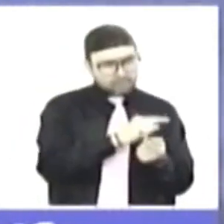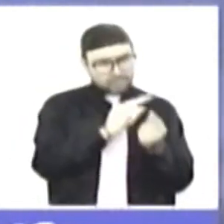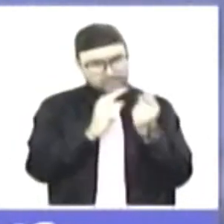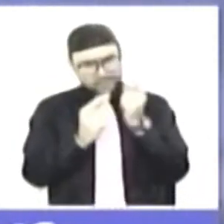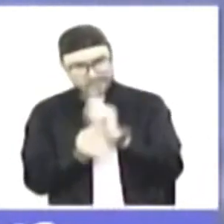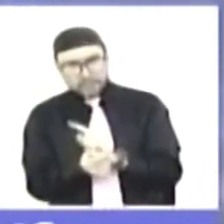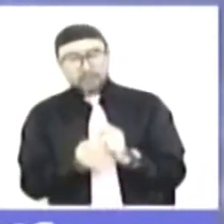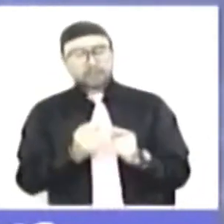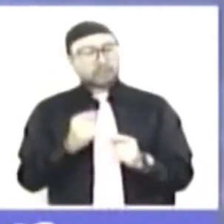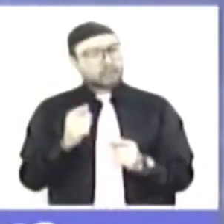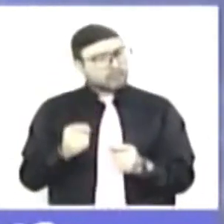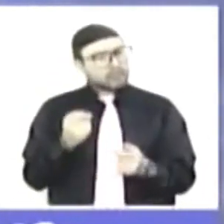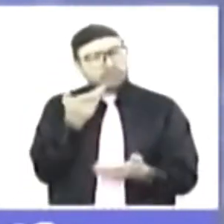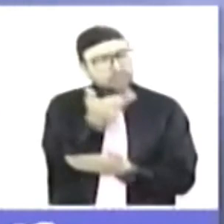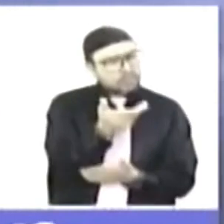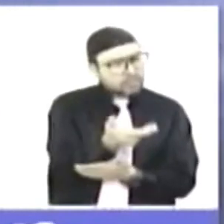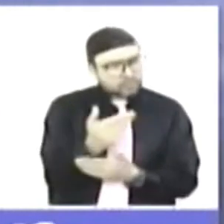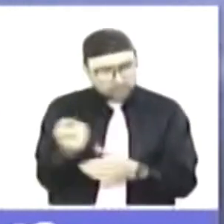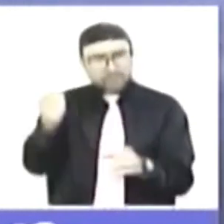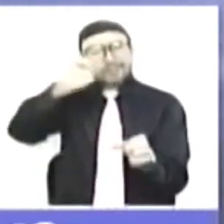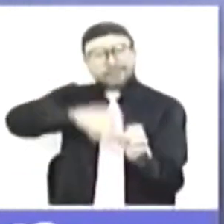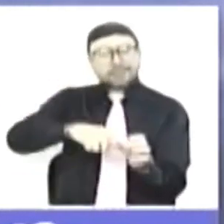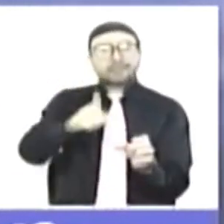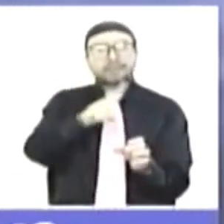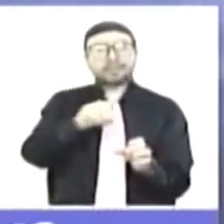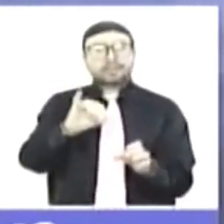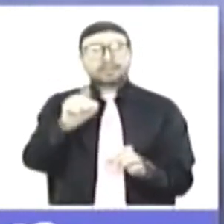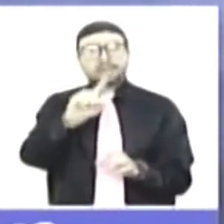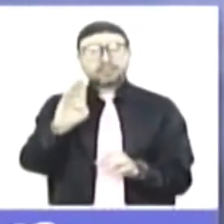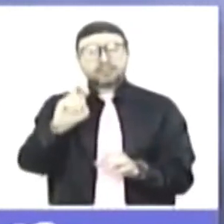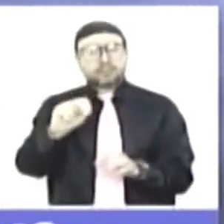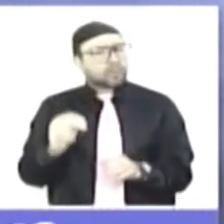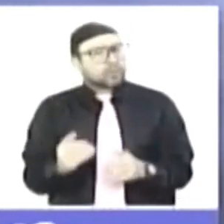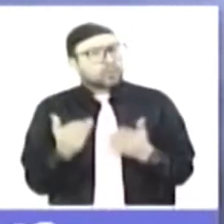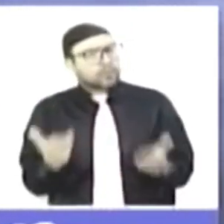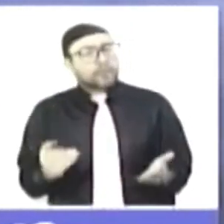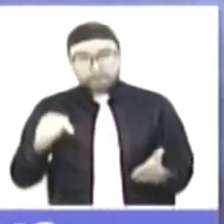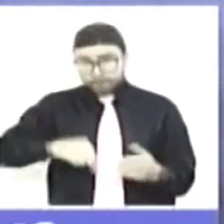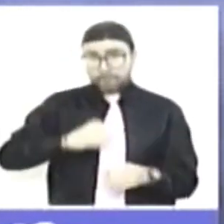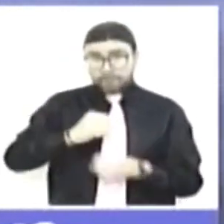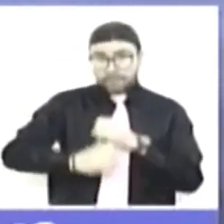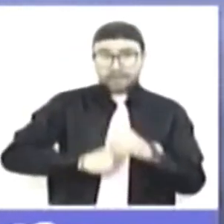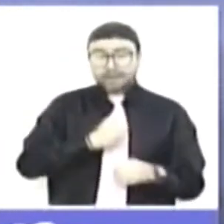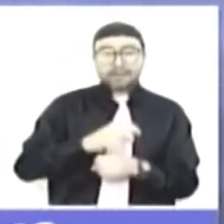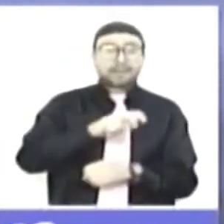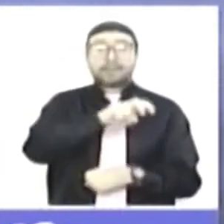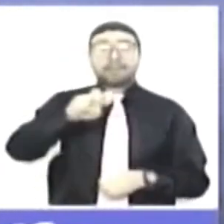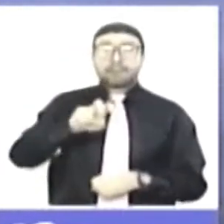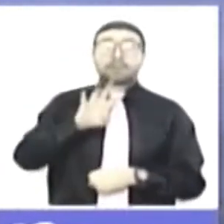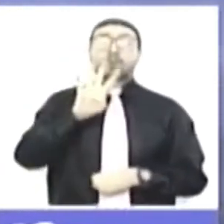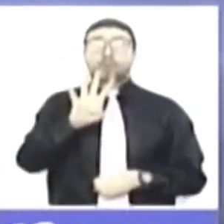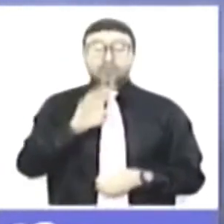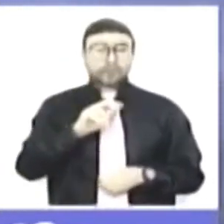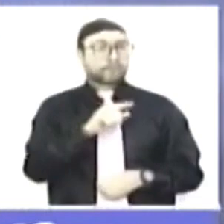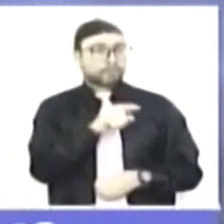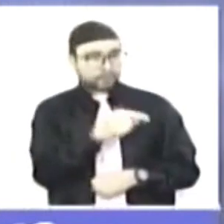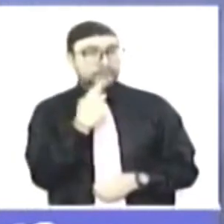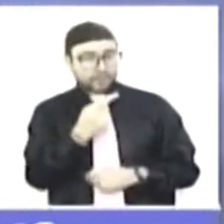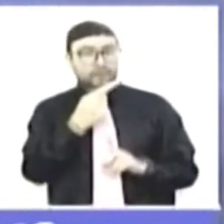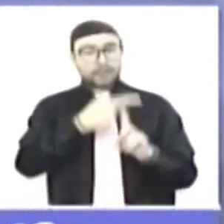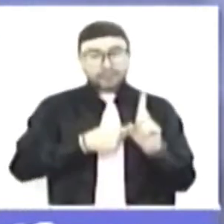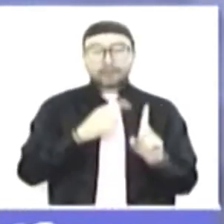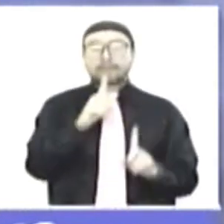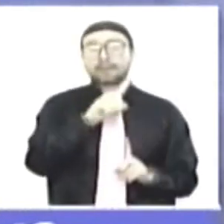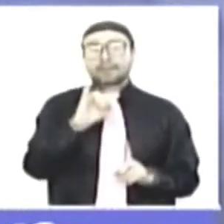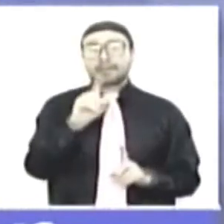han tenido en cuenta para clasificar la población? Este año lanzamos CISBEN 4, como usted dice, en marzo. Es la cuarta